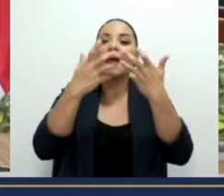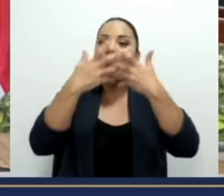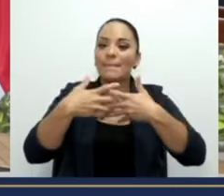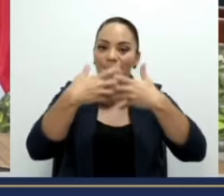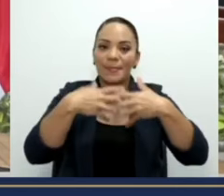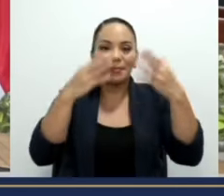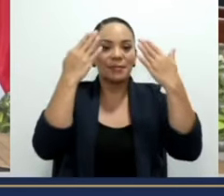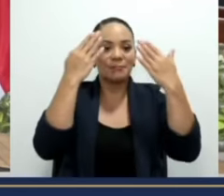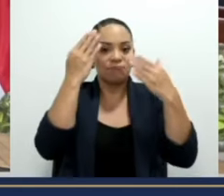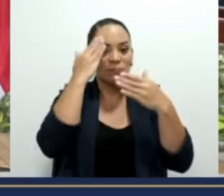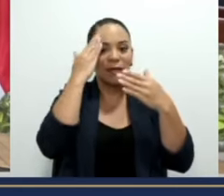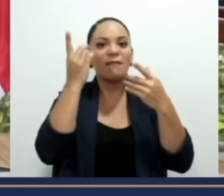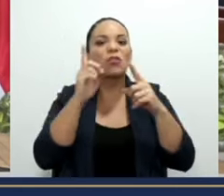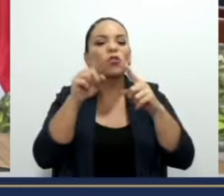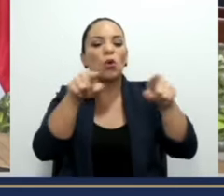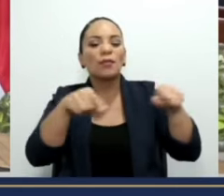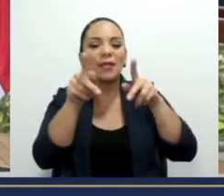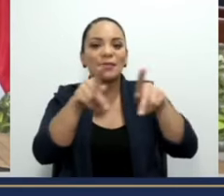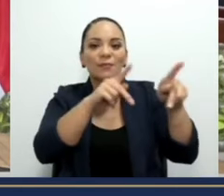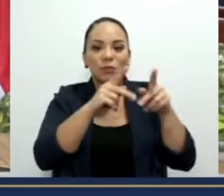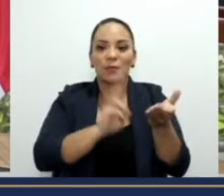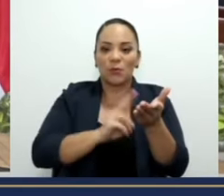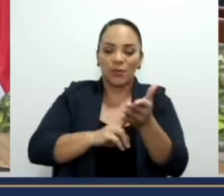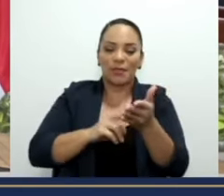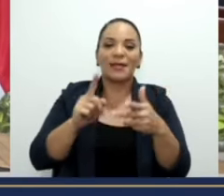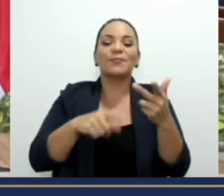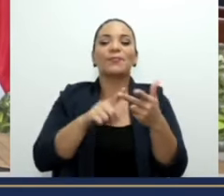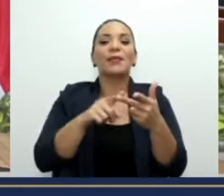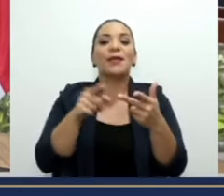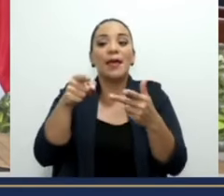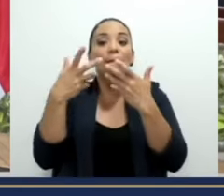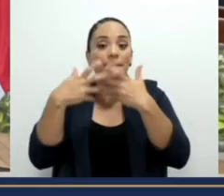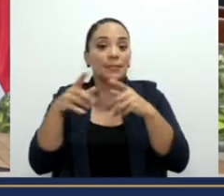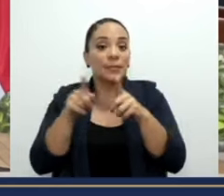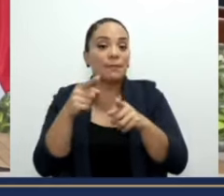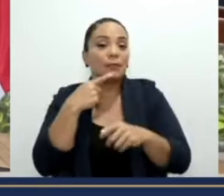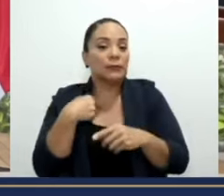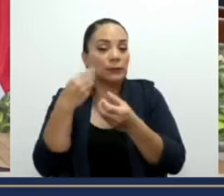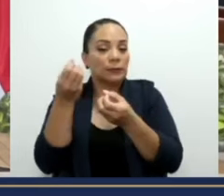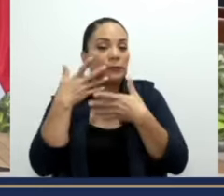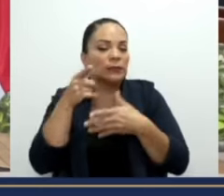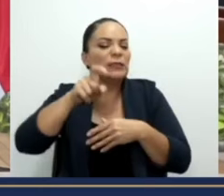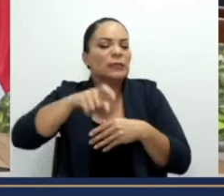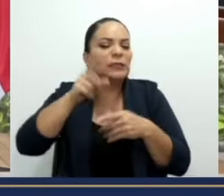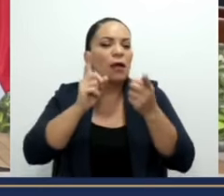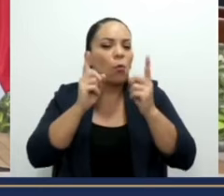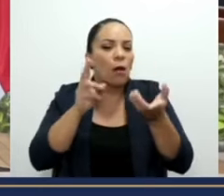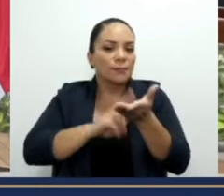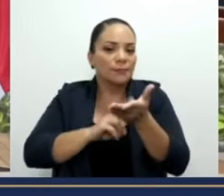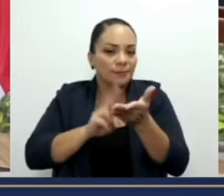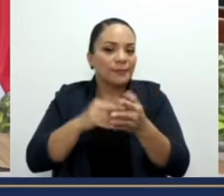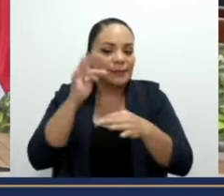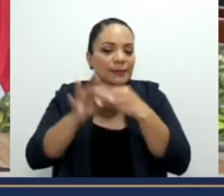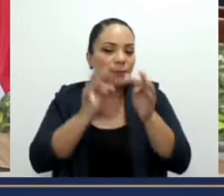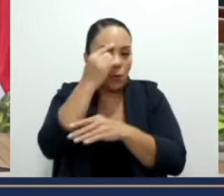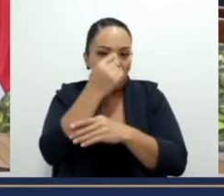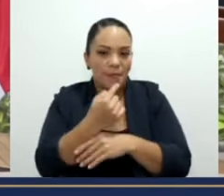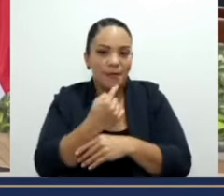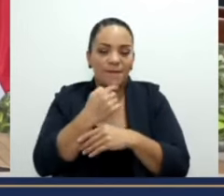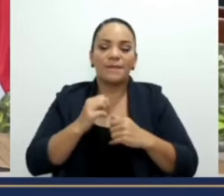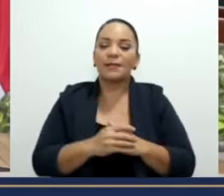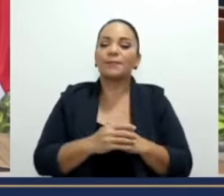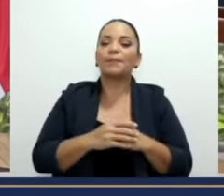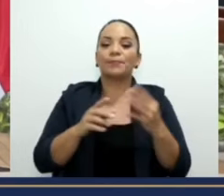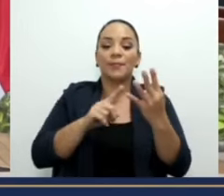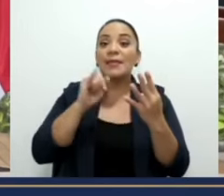está, nos digan qué capital humano necesitan, para que el INAH capacite,